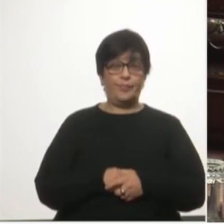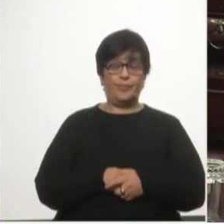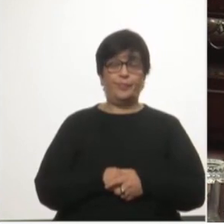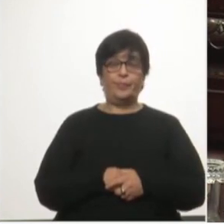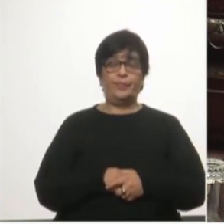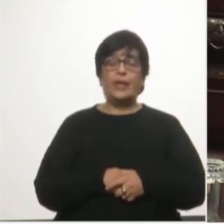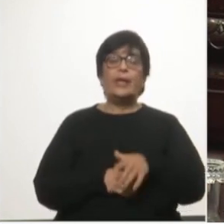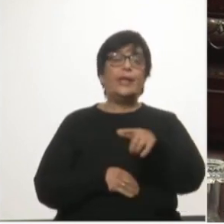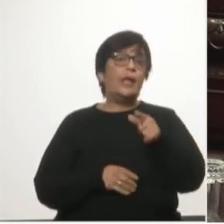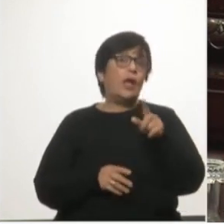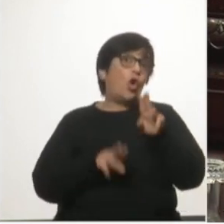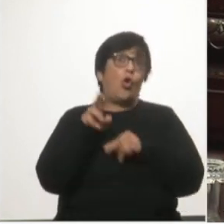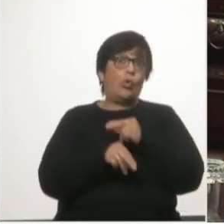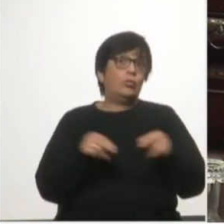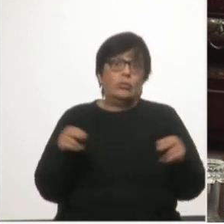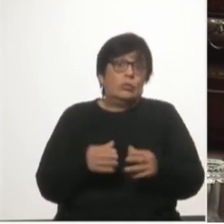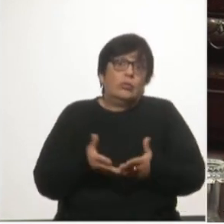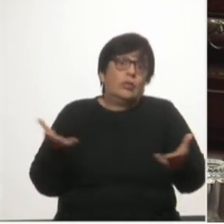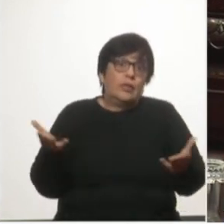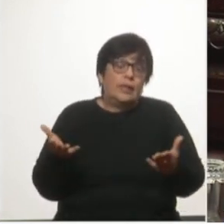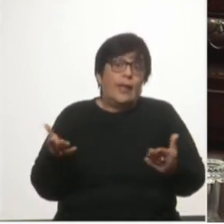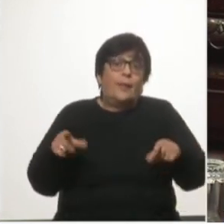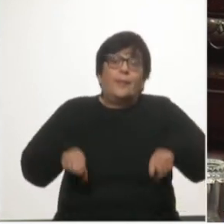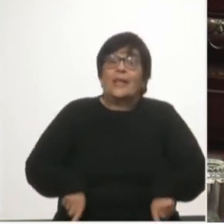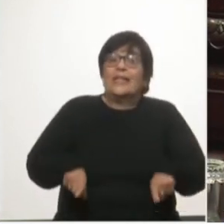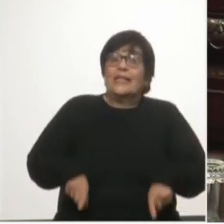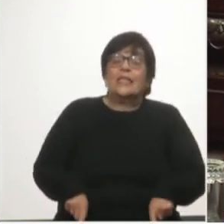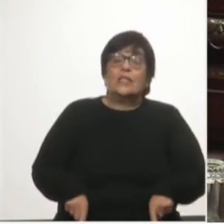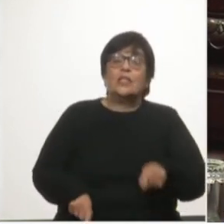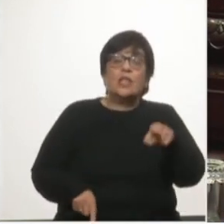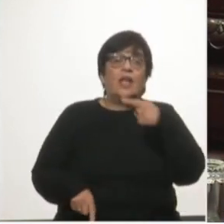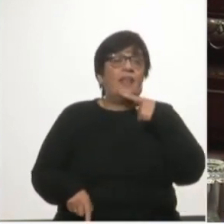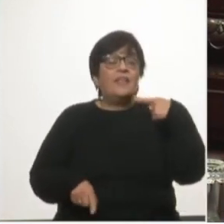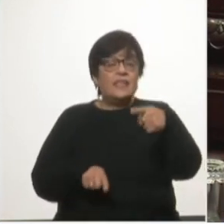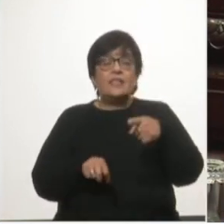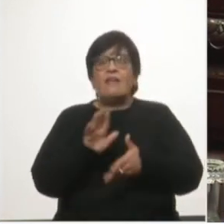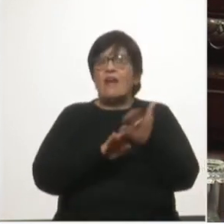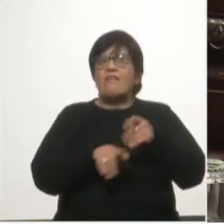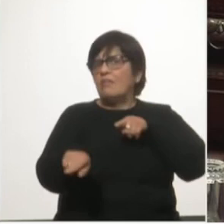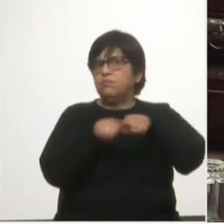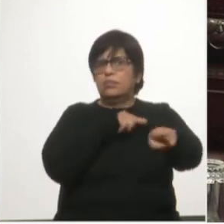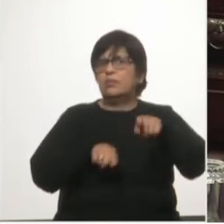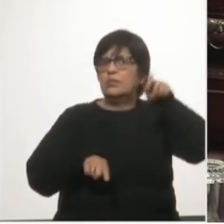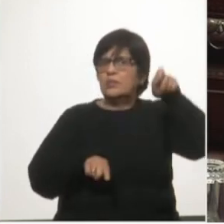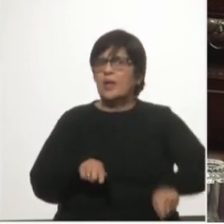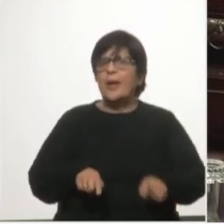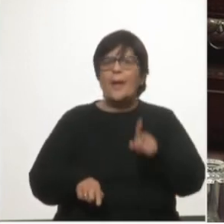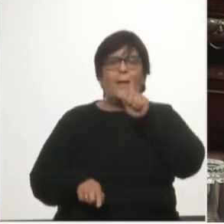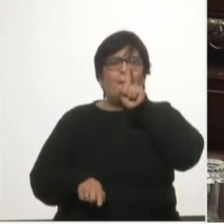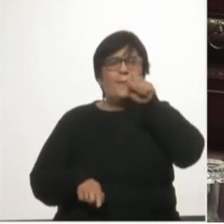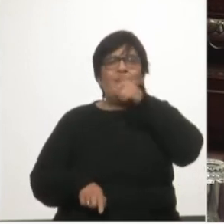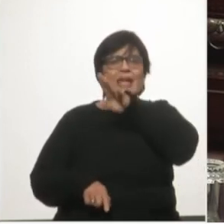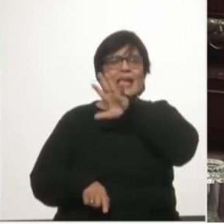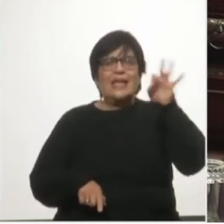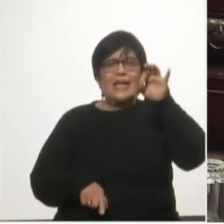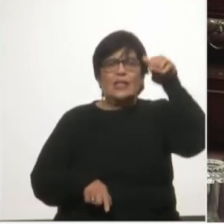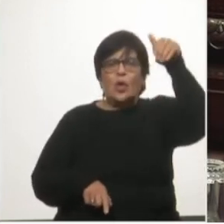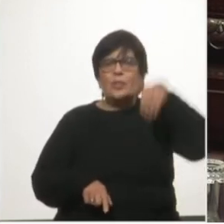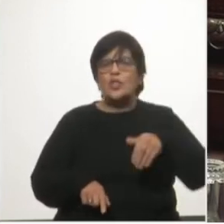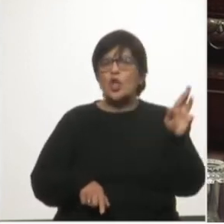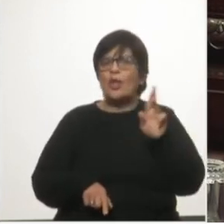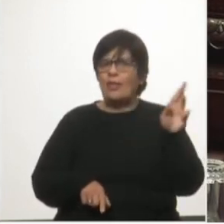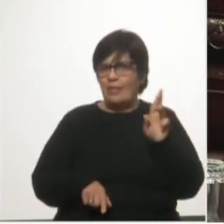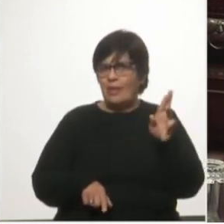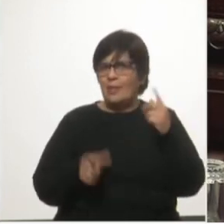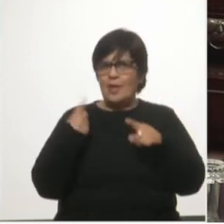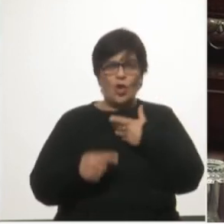en definitiva señora presidenta el ministro nos habla de un juicio inminente por 1.500 millones de dólares y